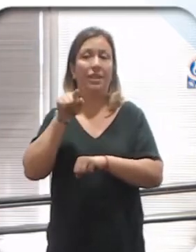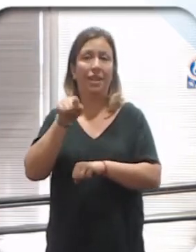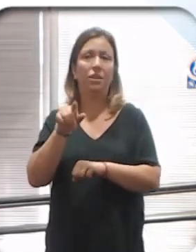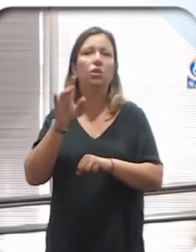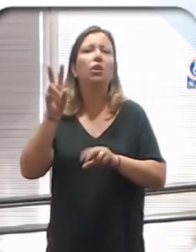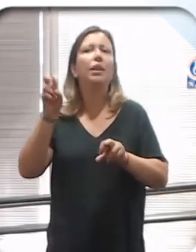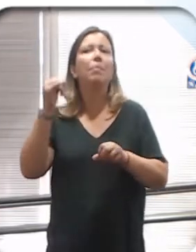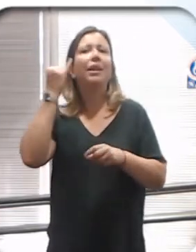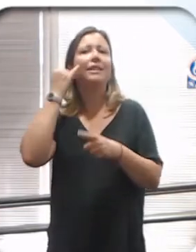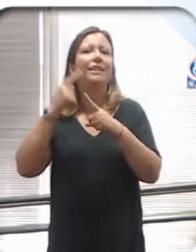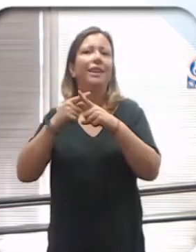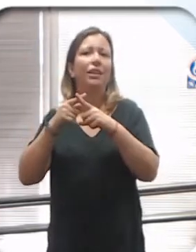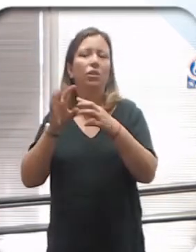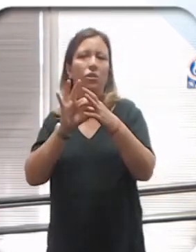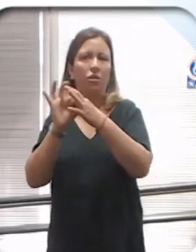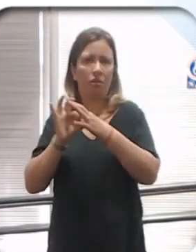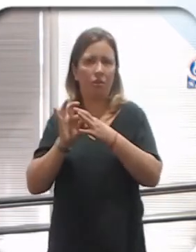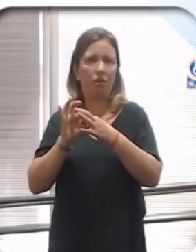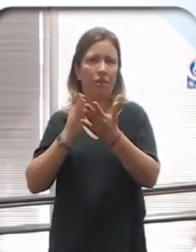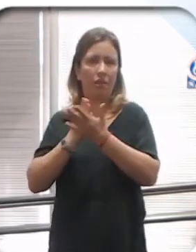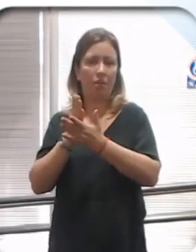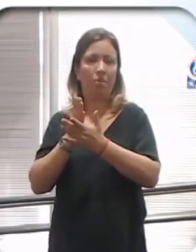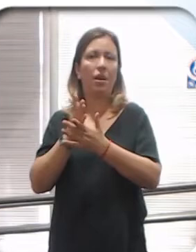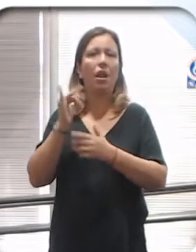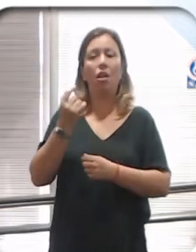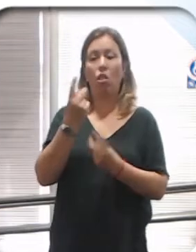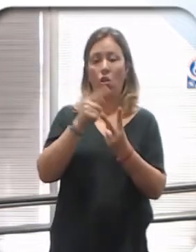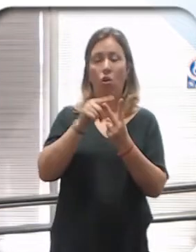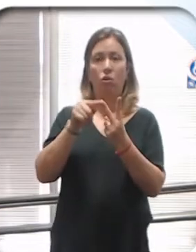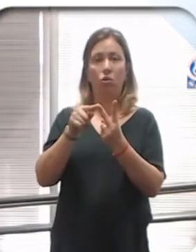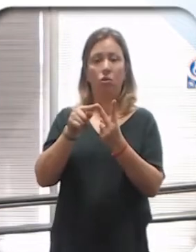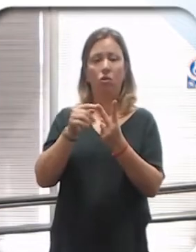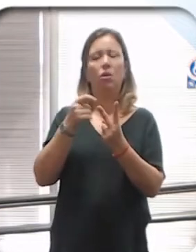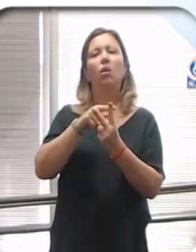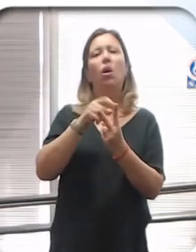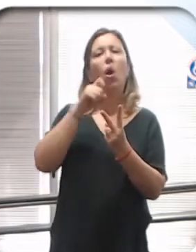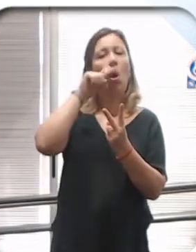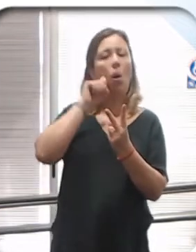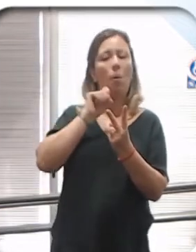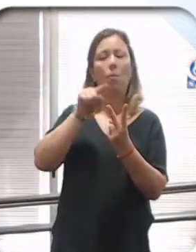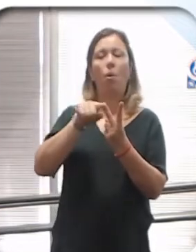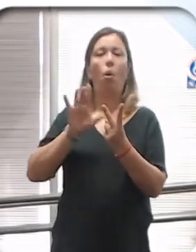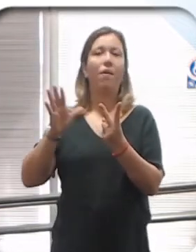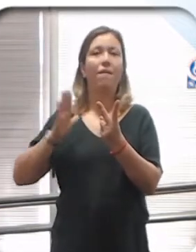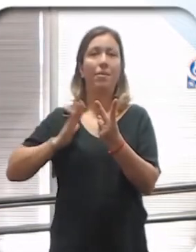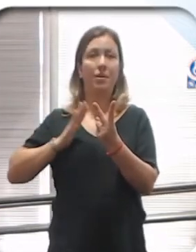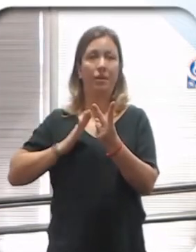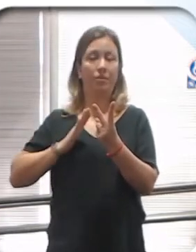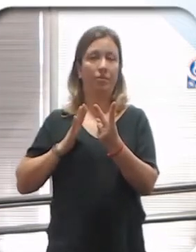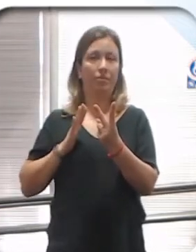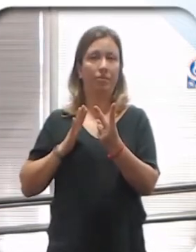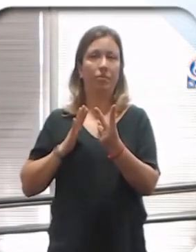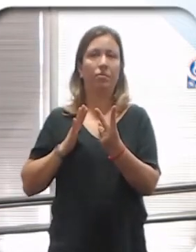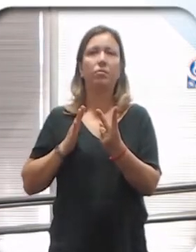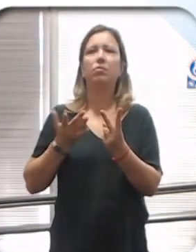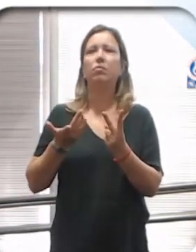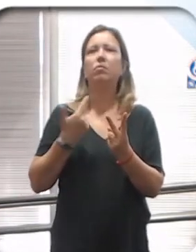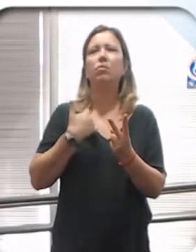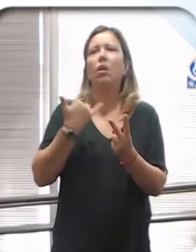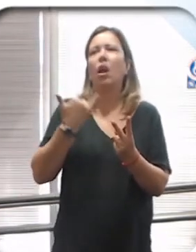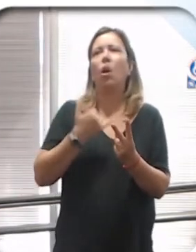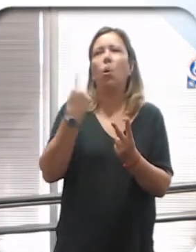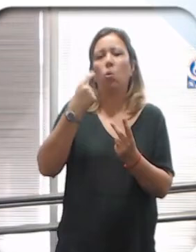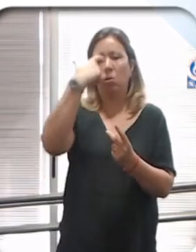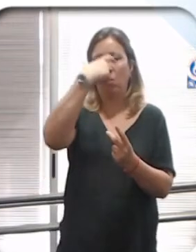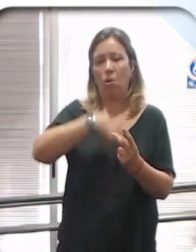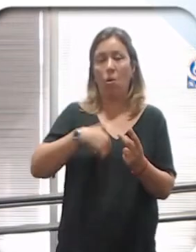en el sexo. Y ahí podemos dividir en esto del género binario el masculino o femenino. Si yo soy o